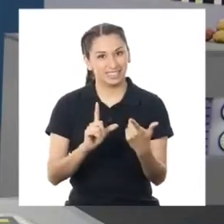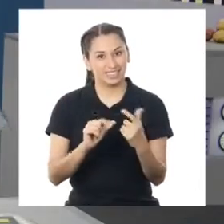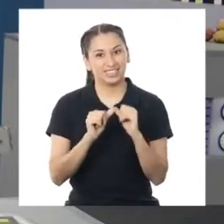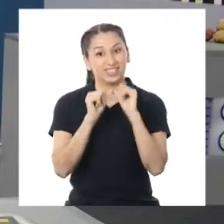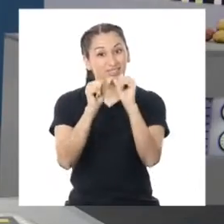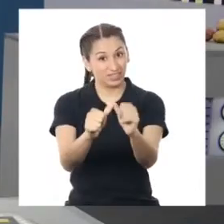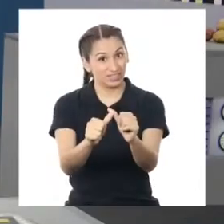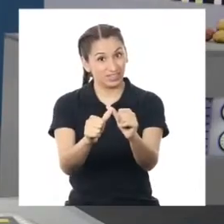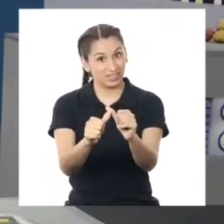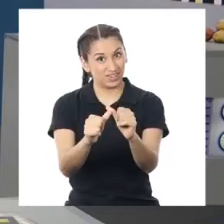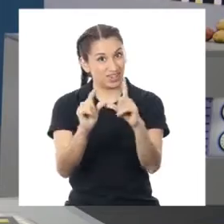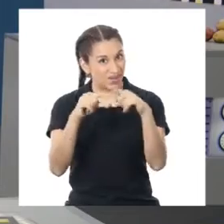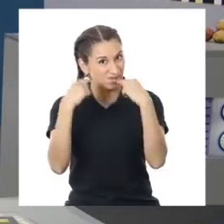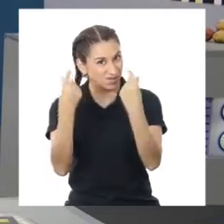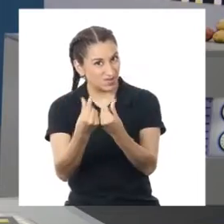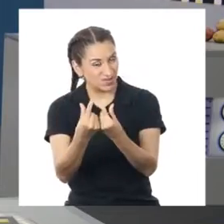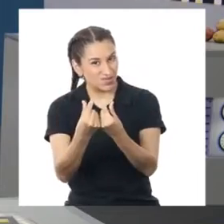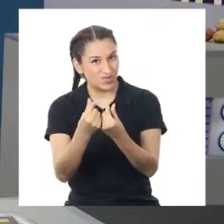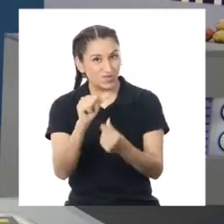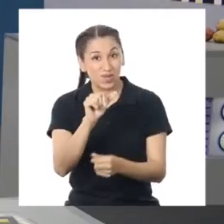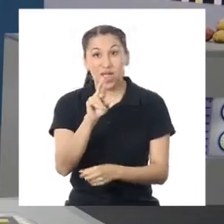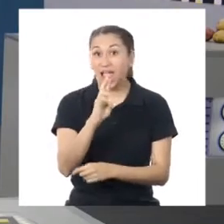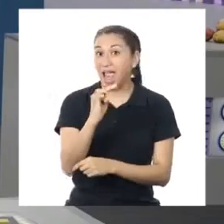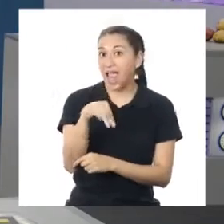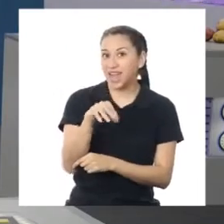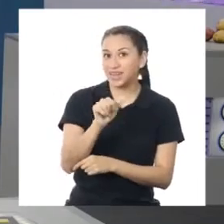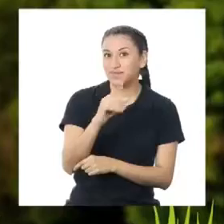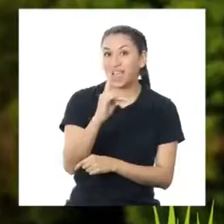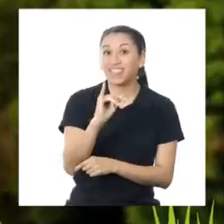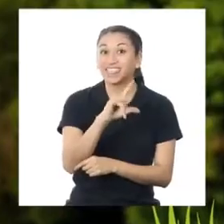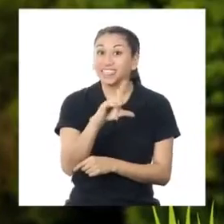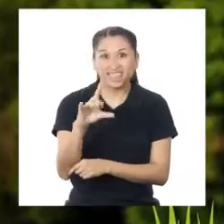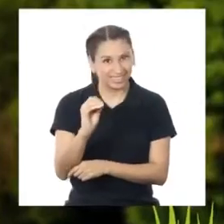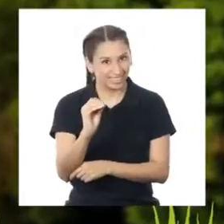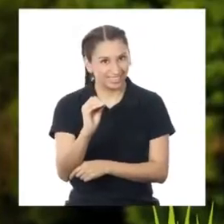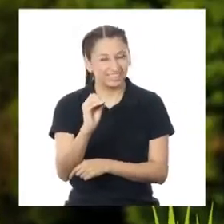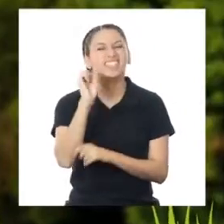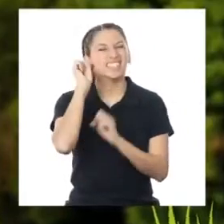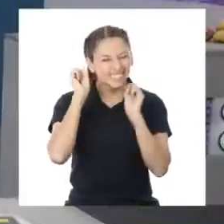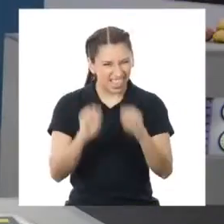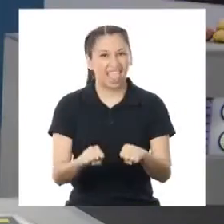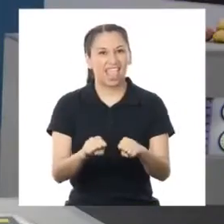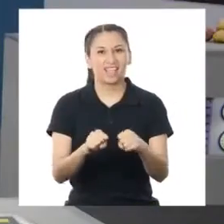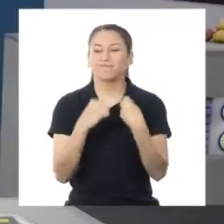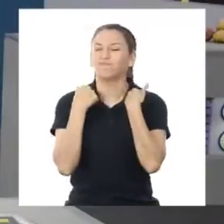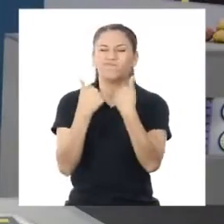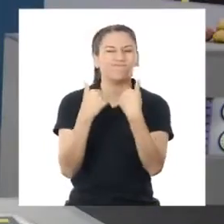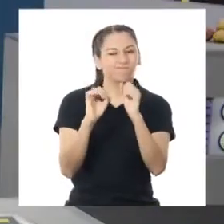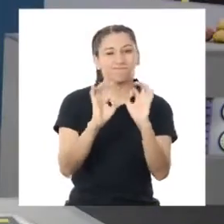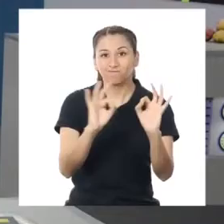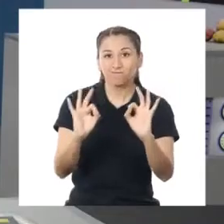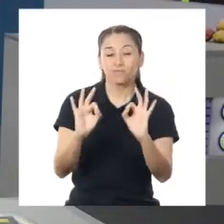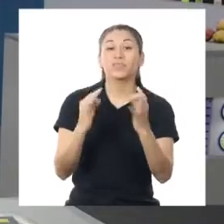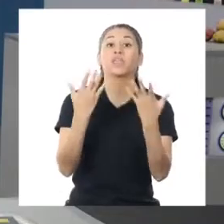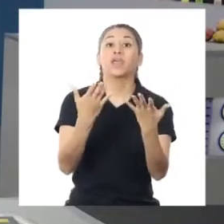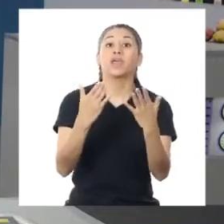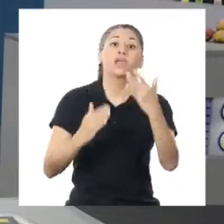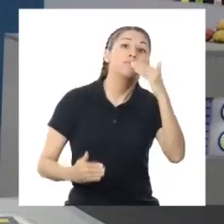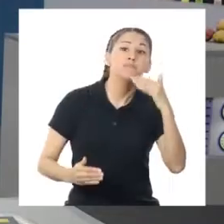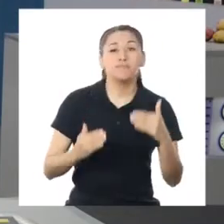¿Listos para continuar, equipo armadillo? ¡Claro que sí! ¡Genial!